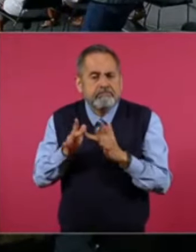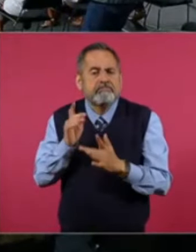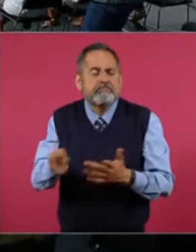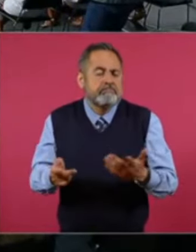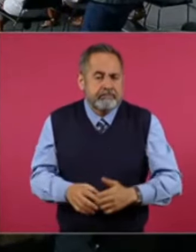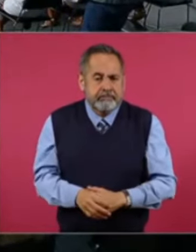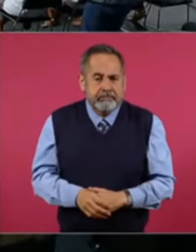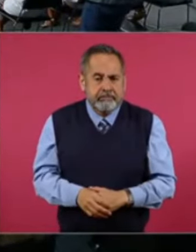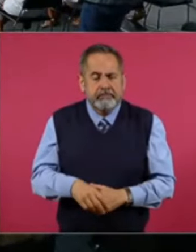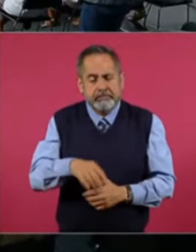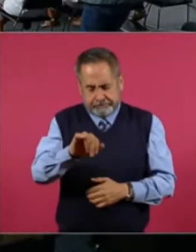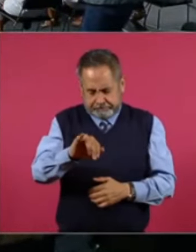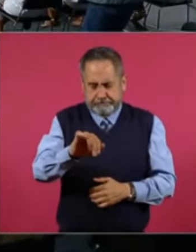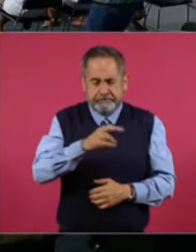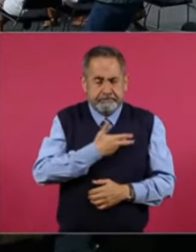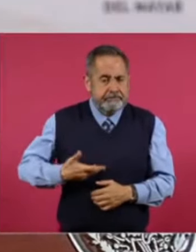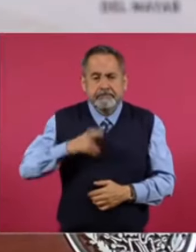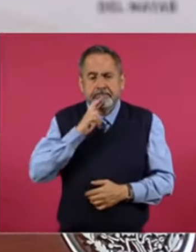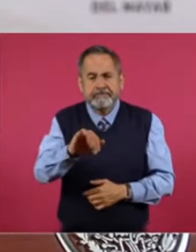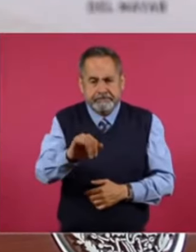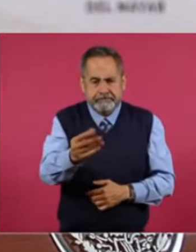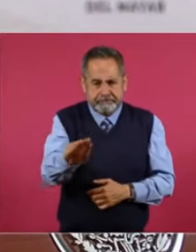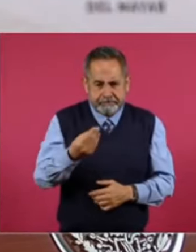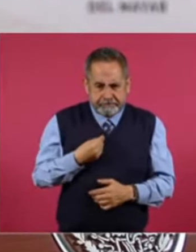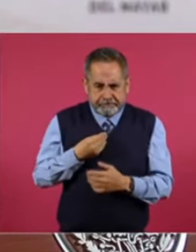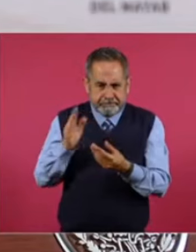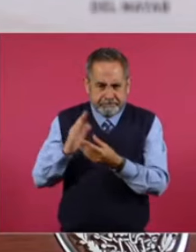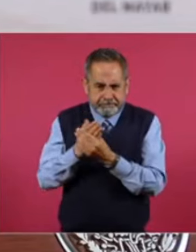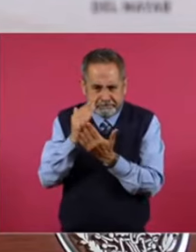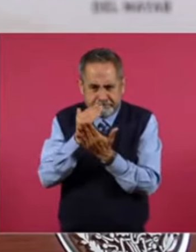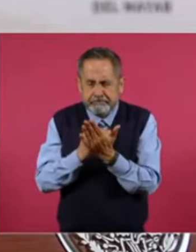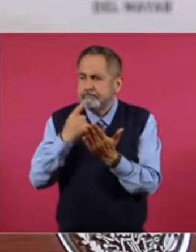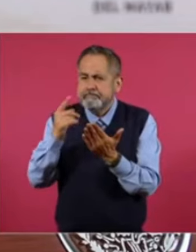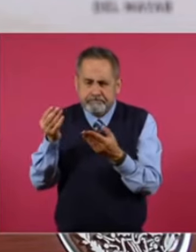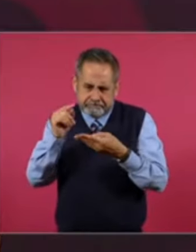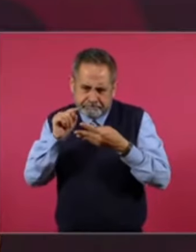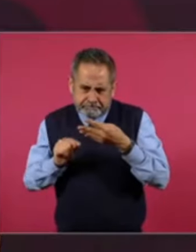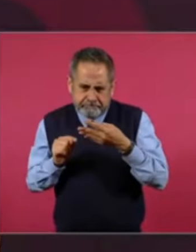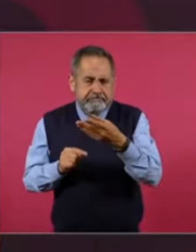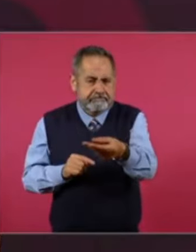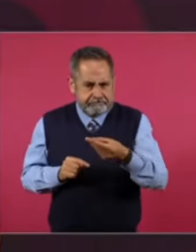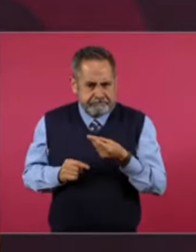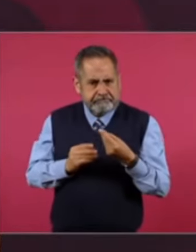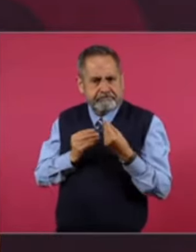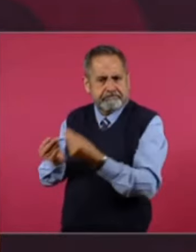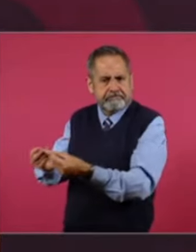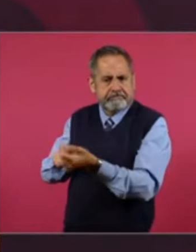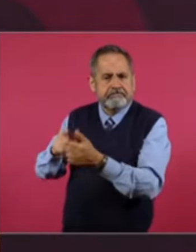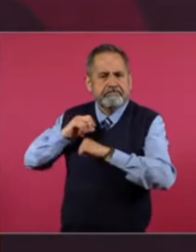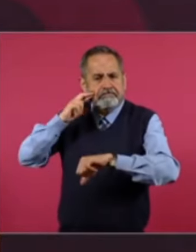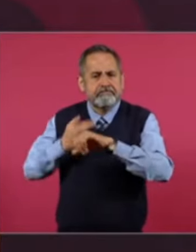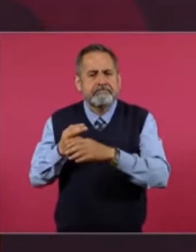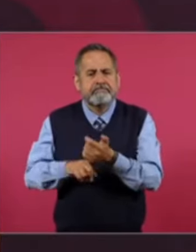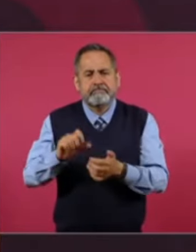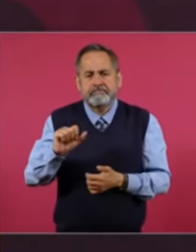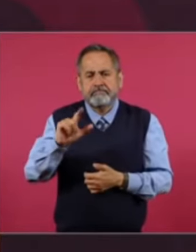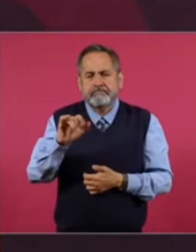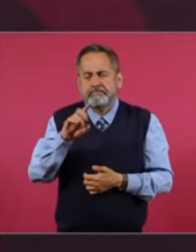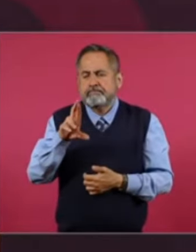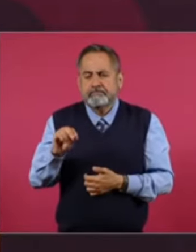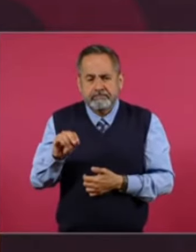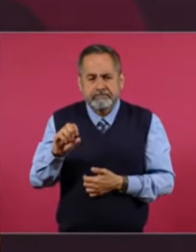Sí. Nos dejas. La nota. La denuncia. Y se lo vamos a encargar. Alejandro Schwarz.